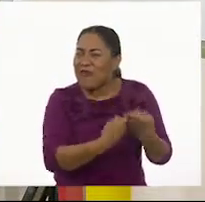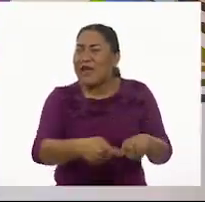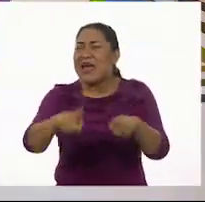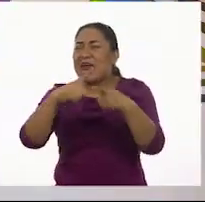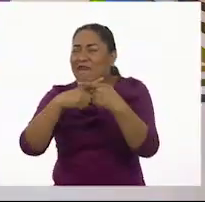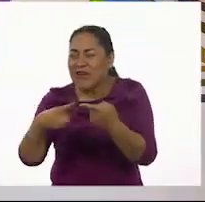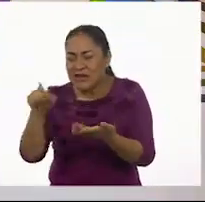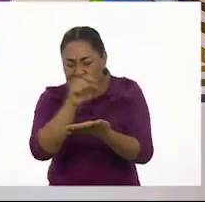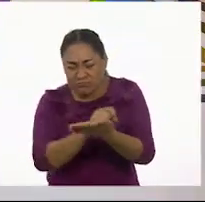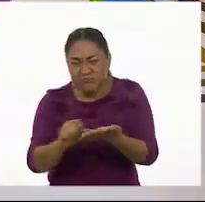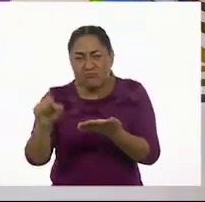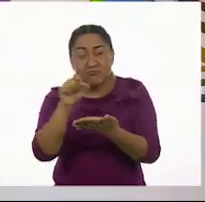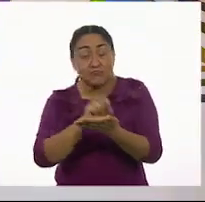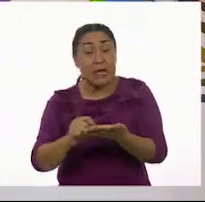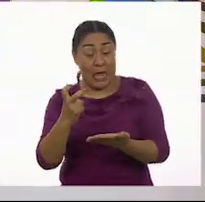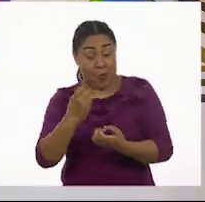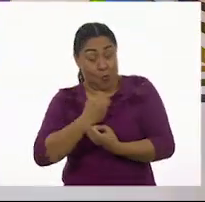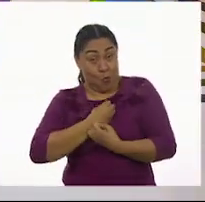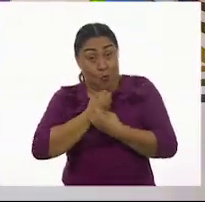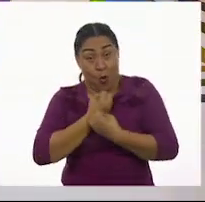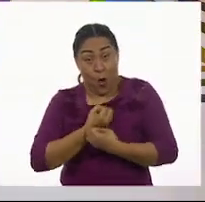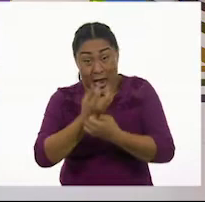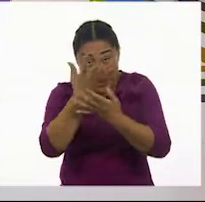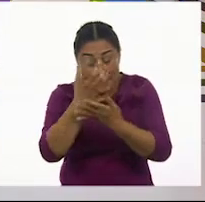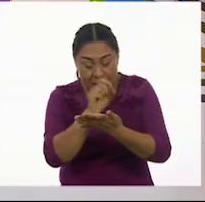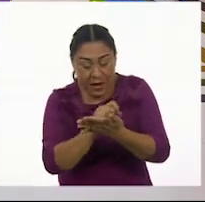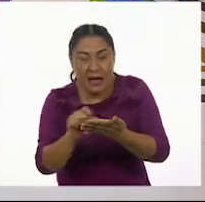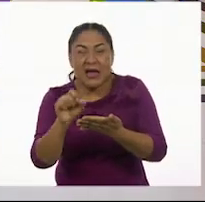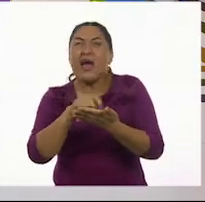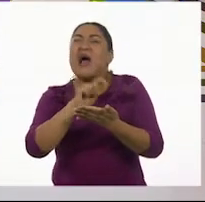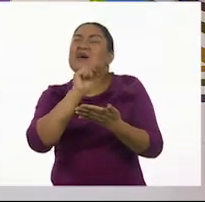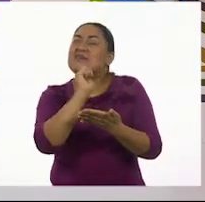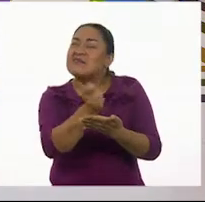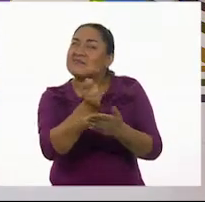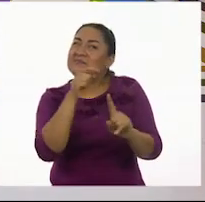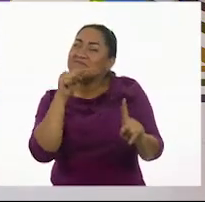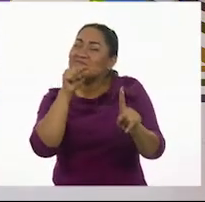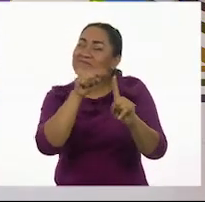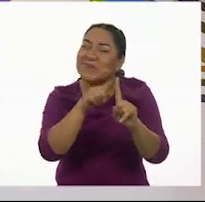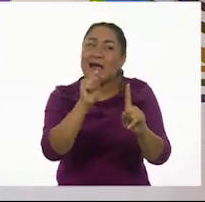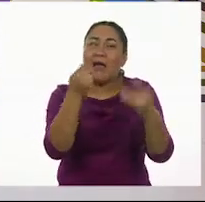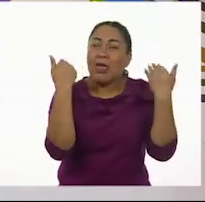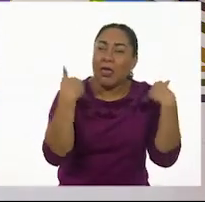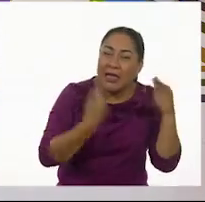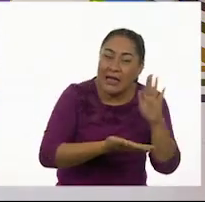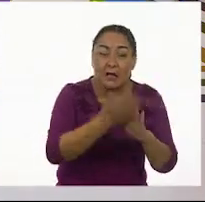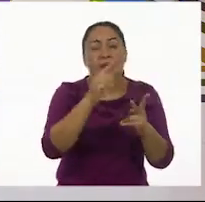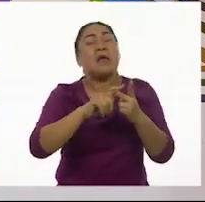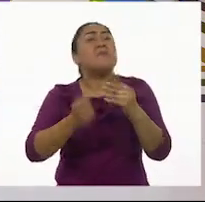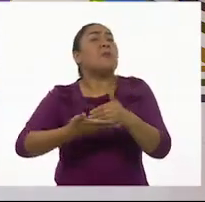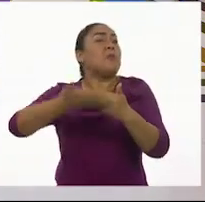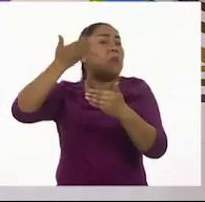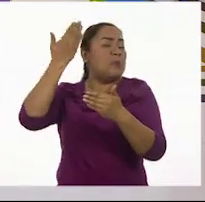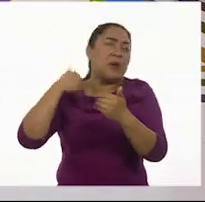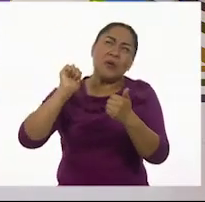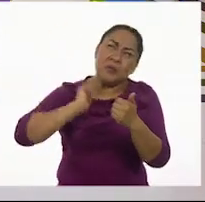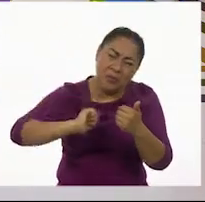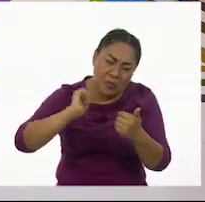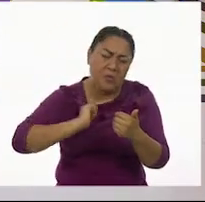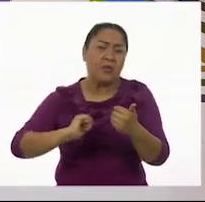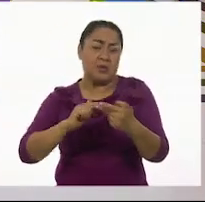Los poemas eran, pues, de aventuras, del presente, del pasado,